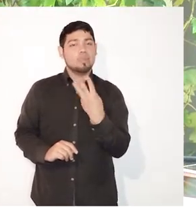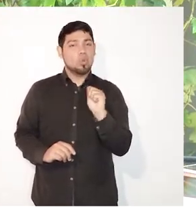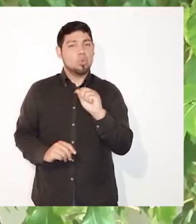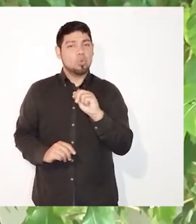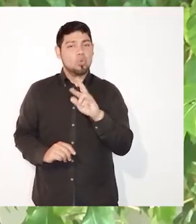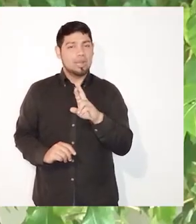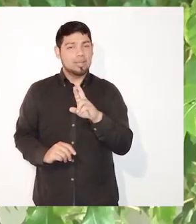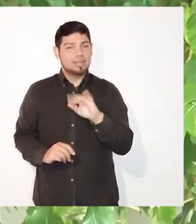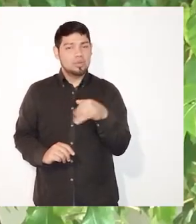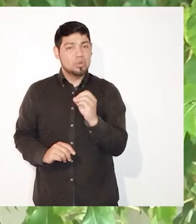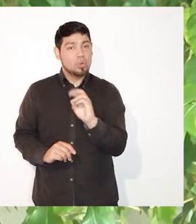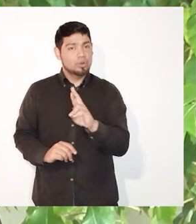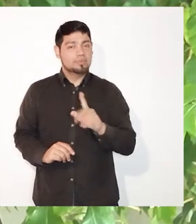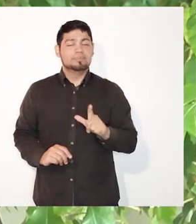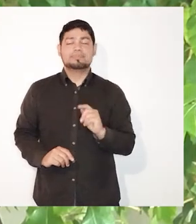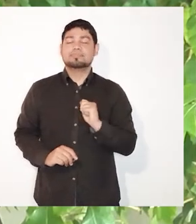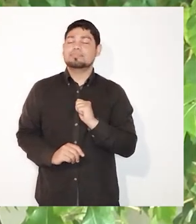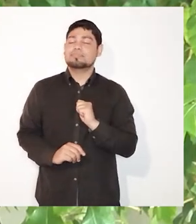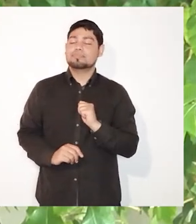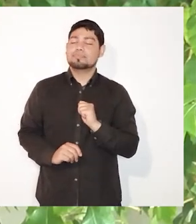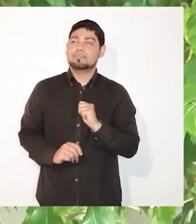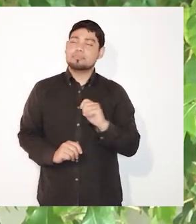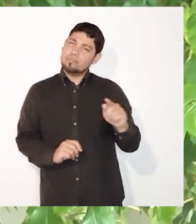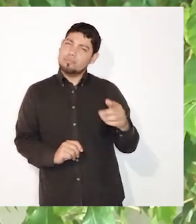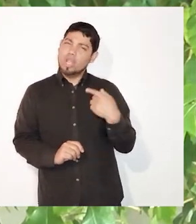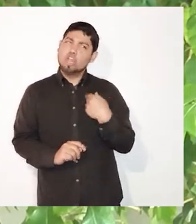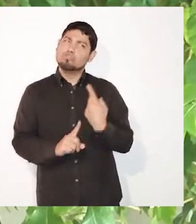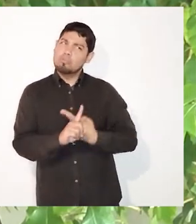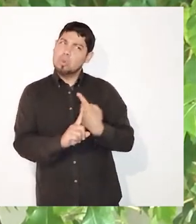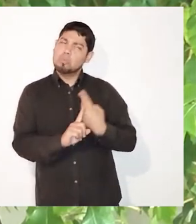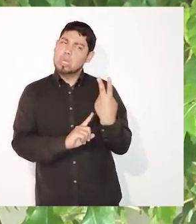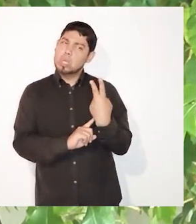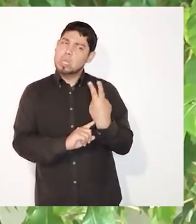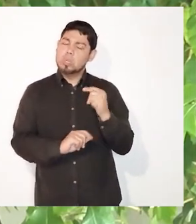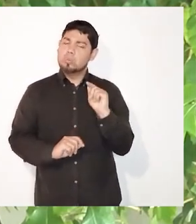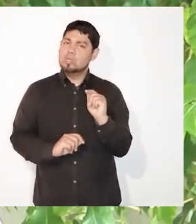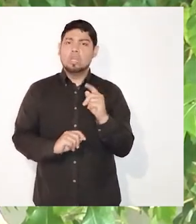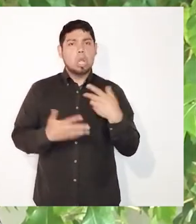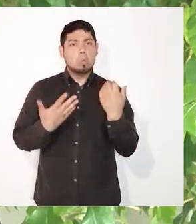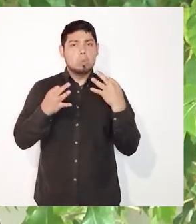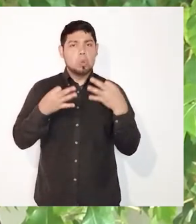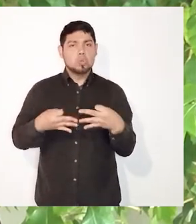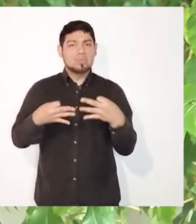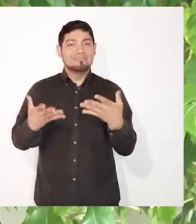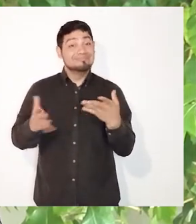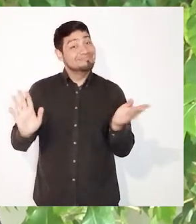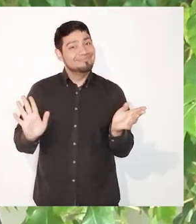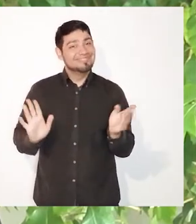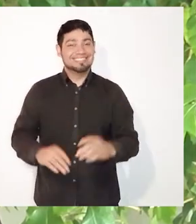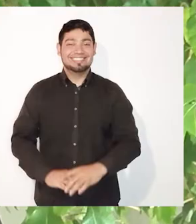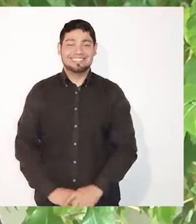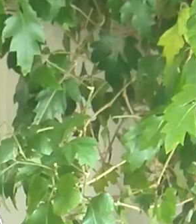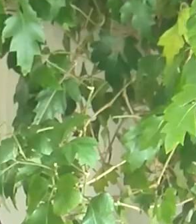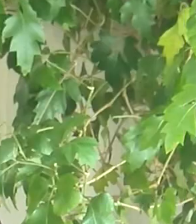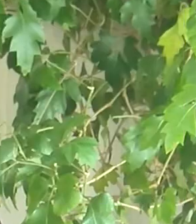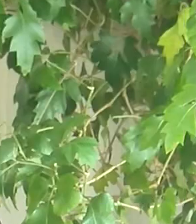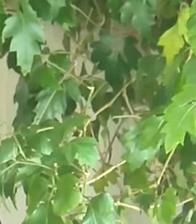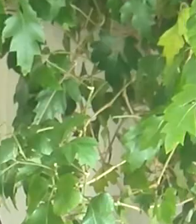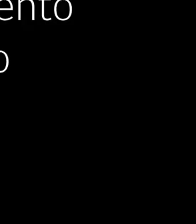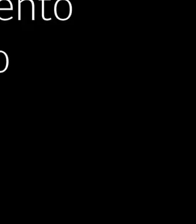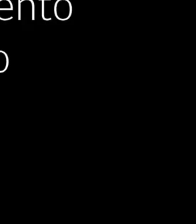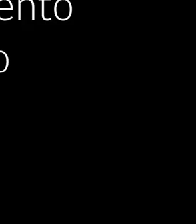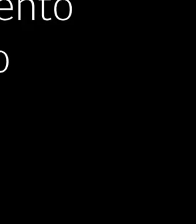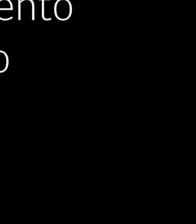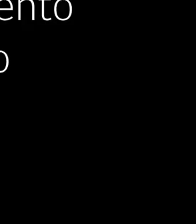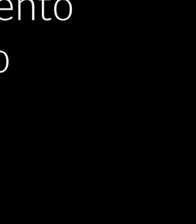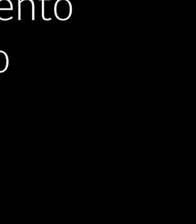Warhol. Entonces, por ahí salió, surgió esta idea. No es algo que uno lo haya pensado mucho, sino que dentro de la conversación se dio.